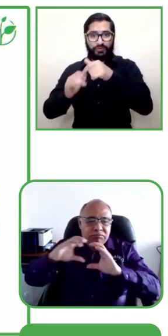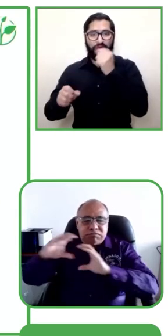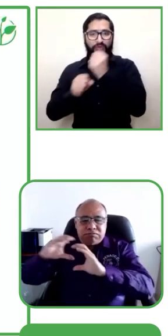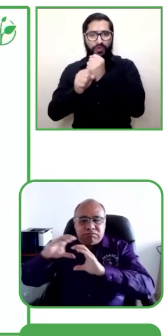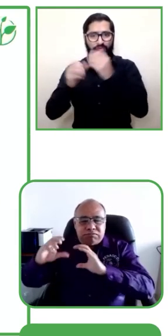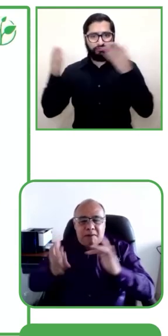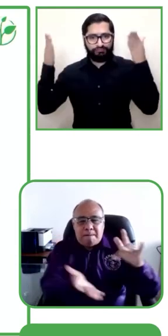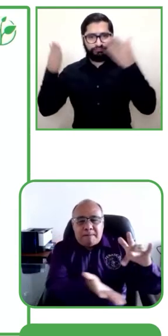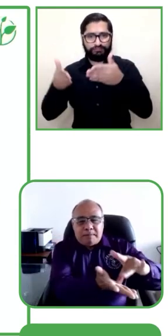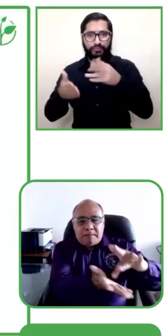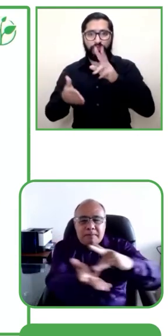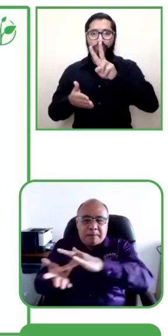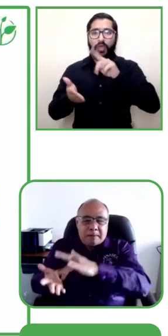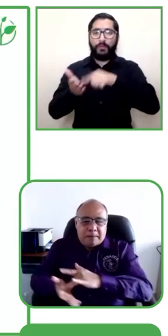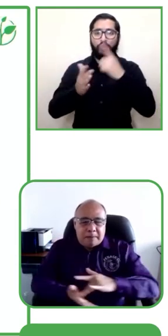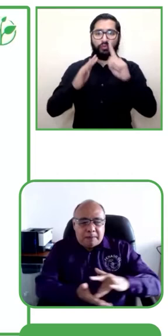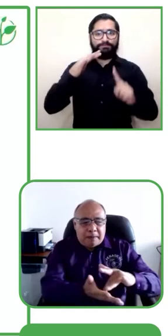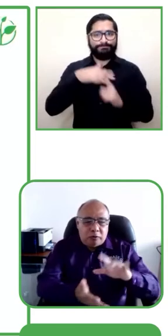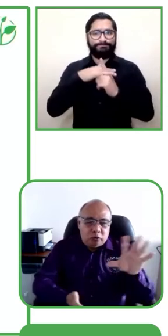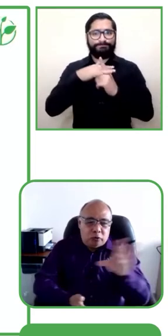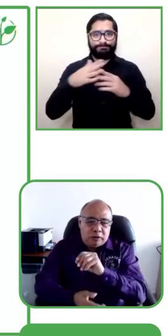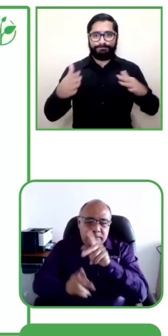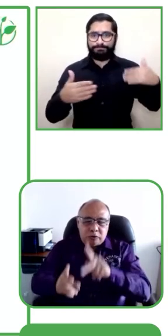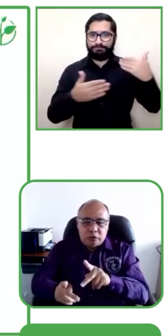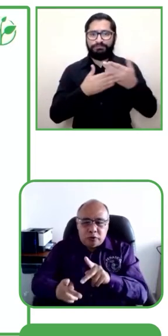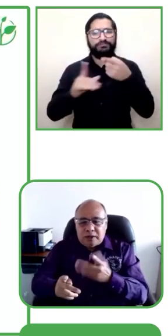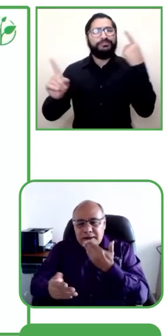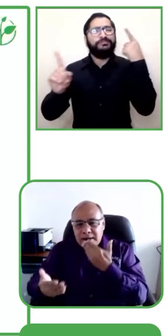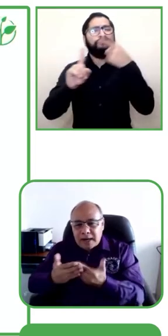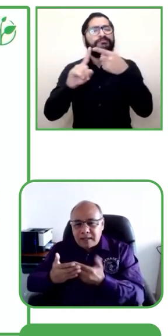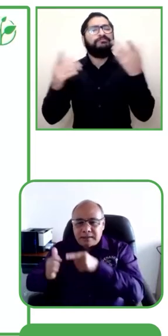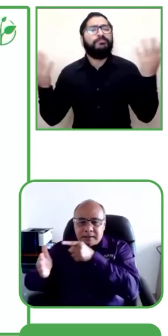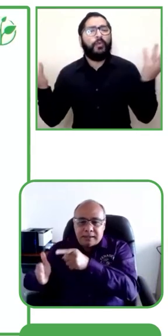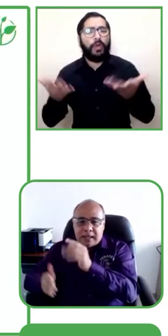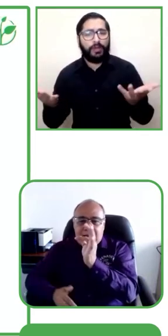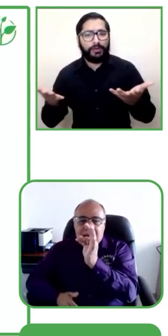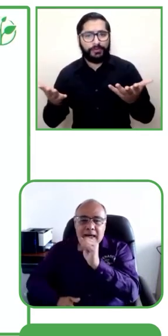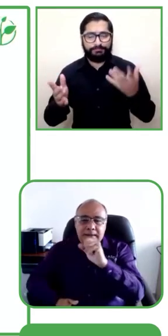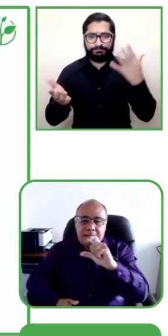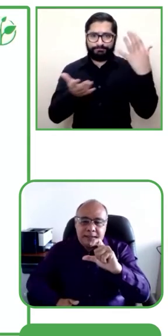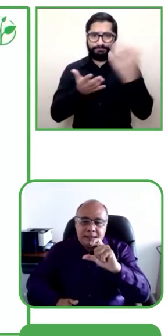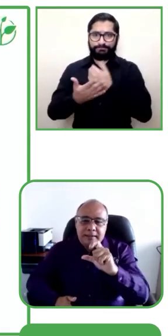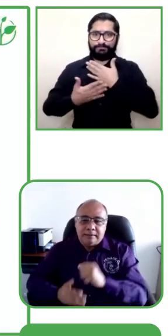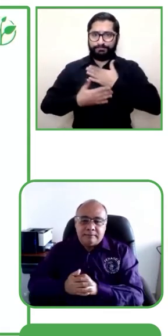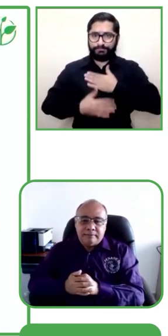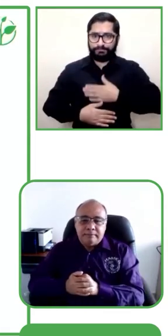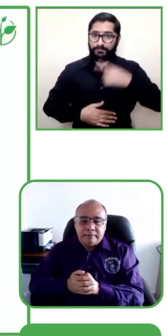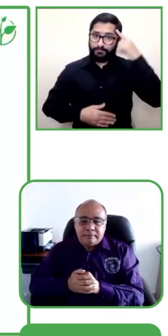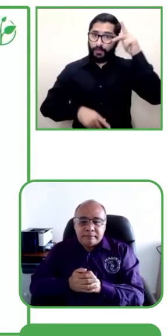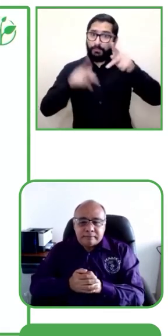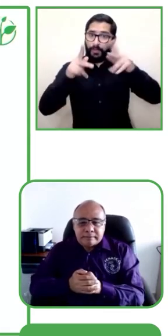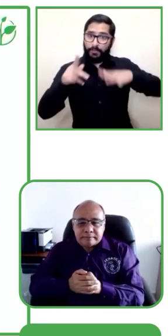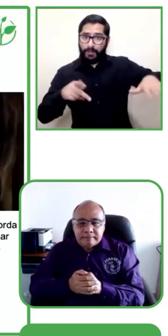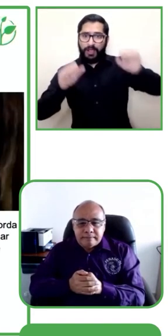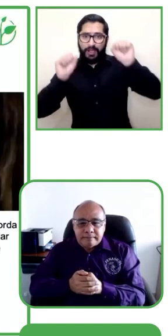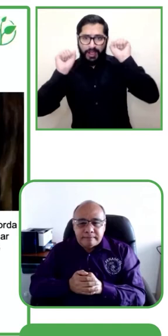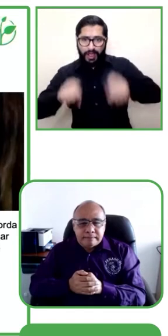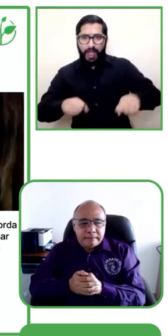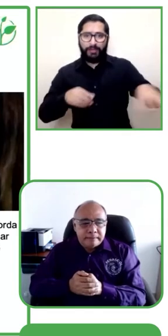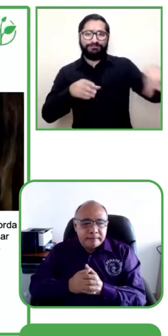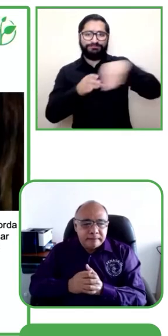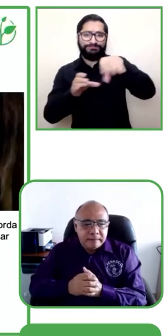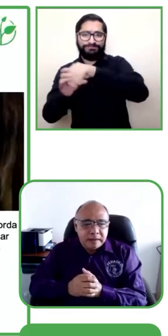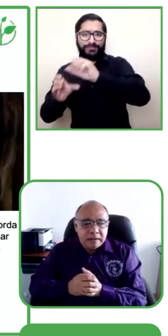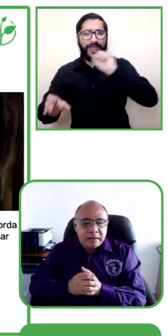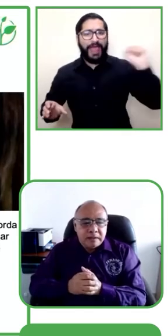Esto con el fin de que las personas sordas puedan participar en todos los espacios y acceder a la comunicación y esto es gracias